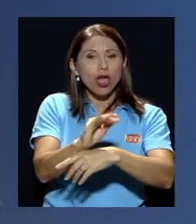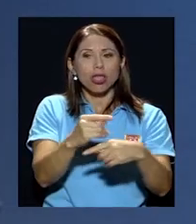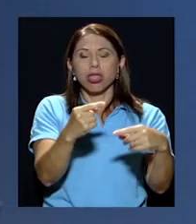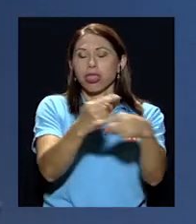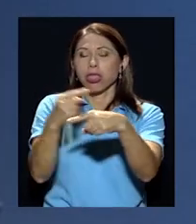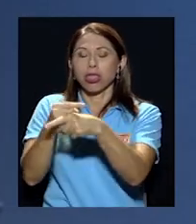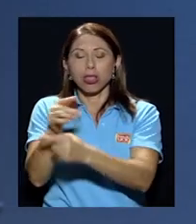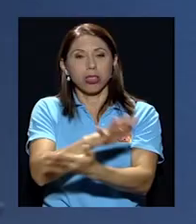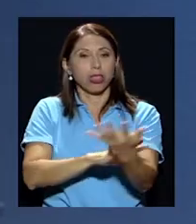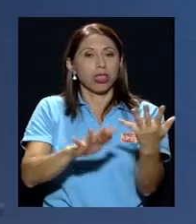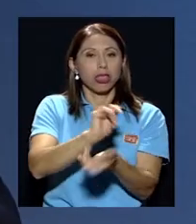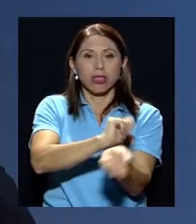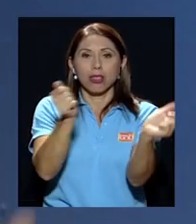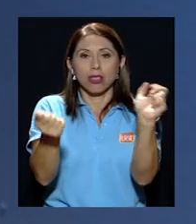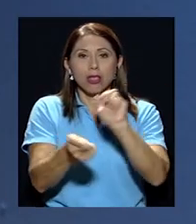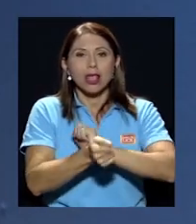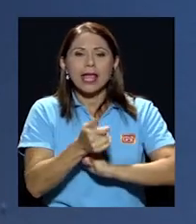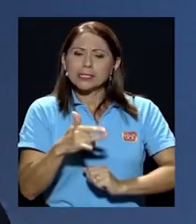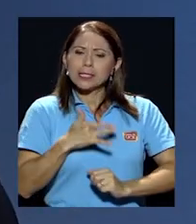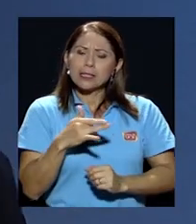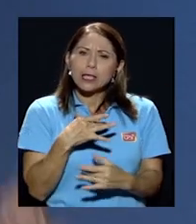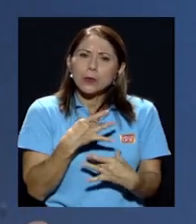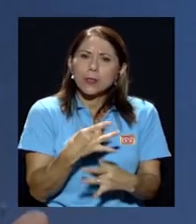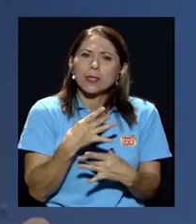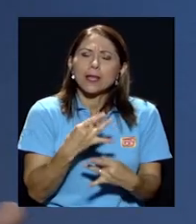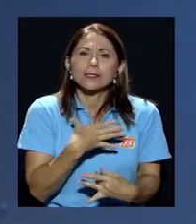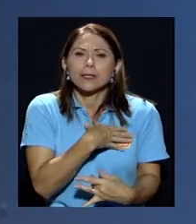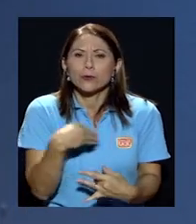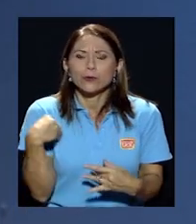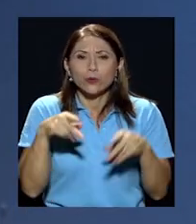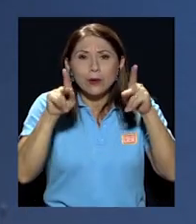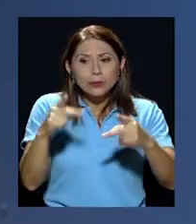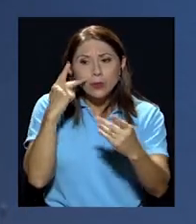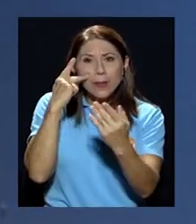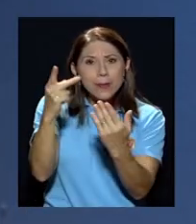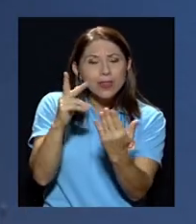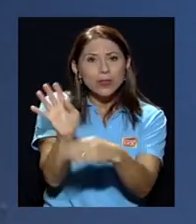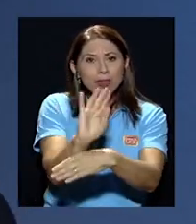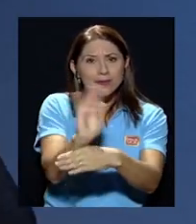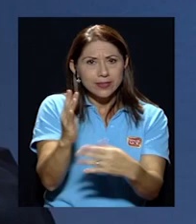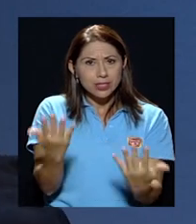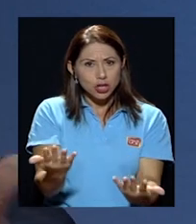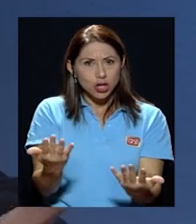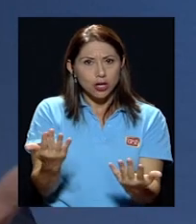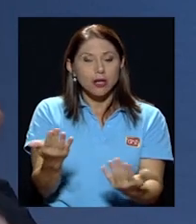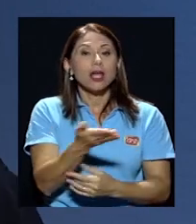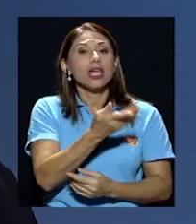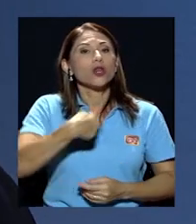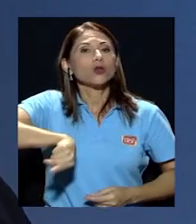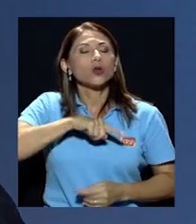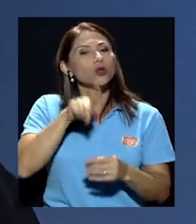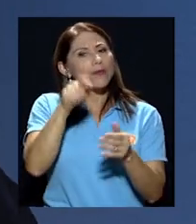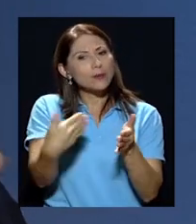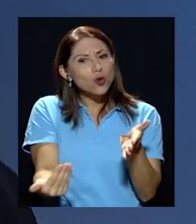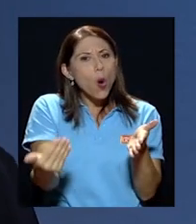gusto del televidente, el interés del televidente en aquel que está hablando de la televisión y tenemos que retomarlo